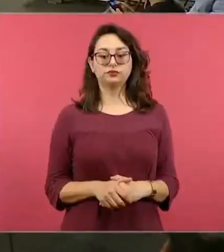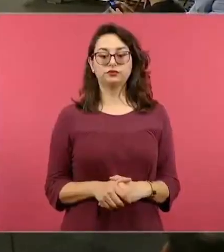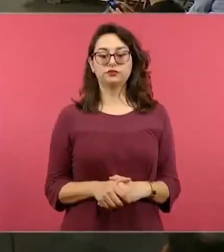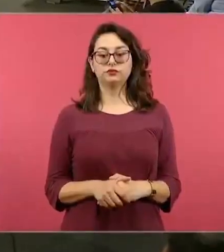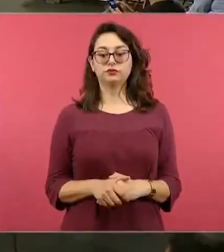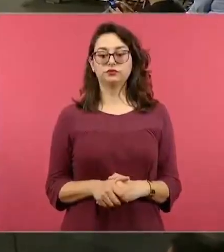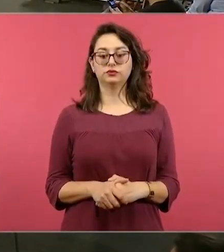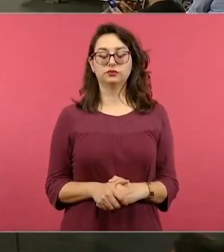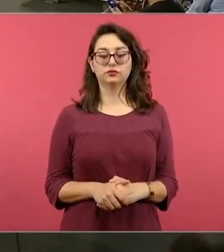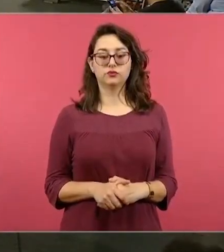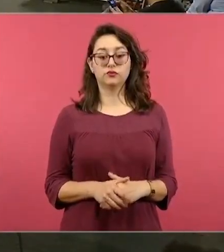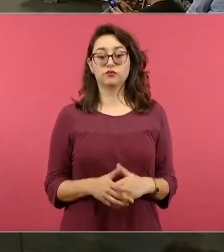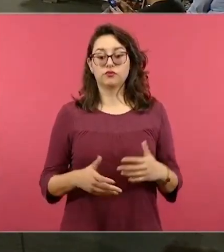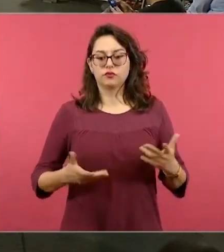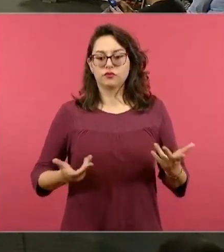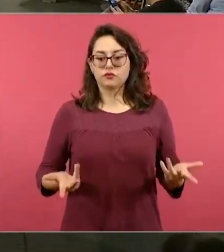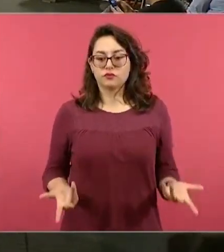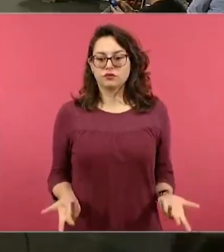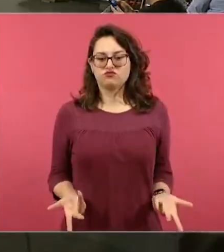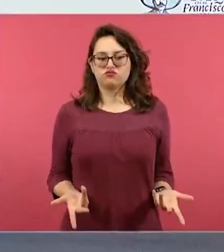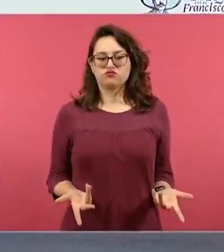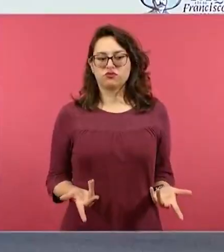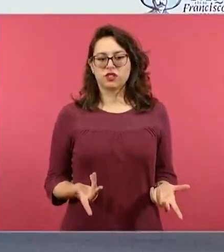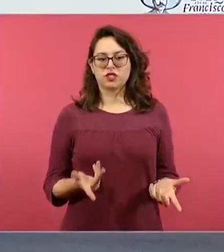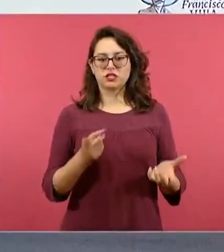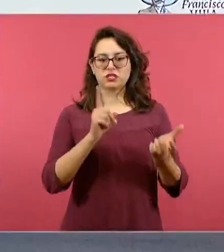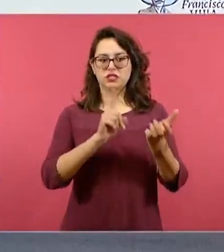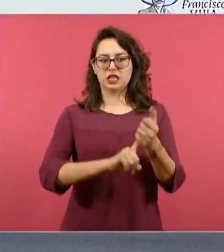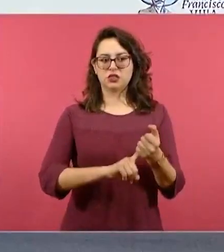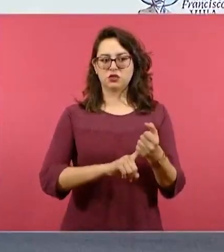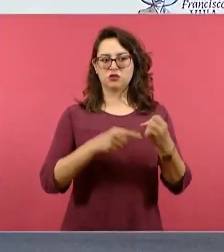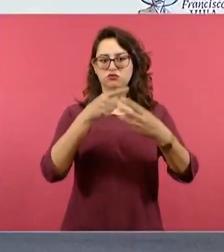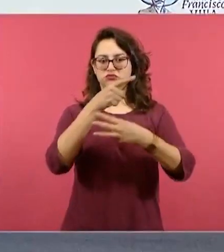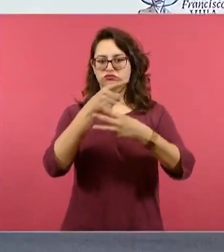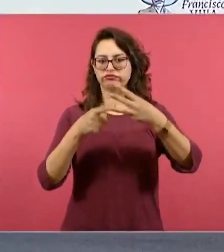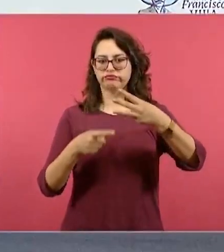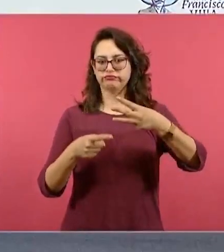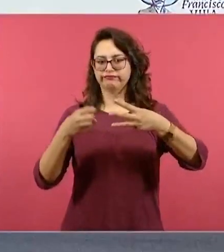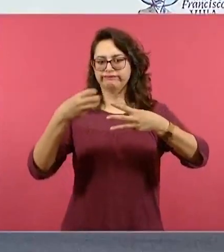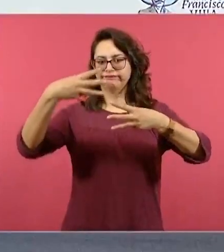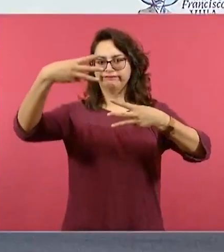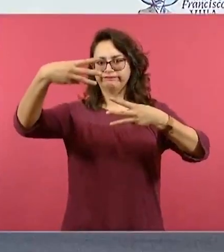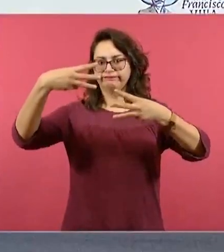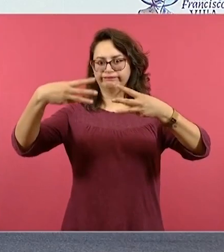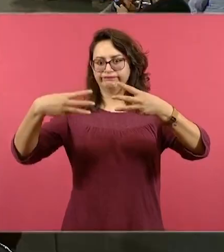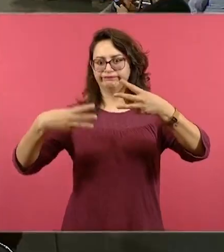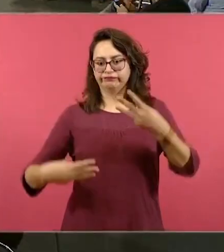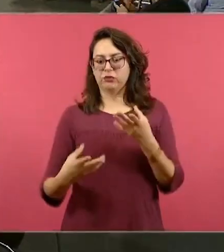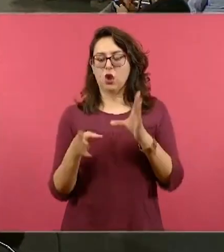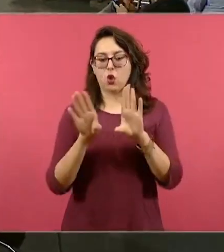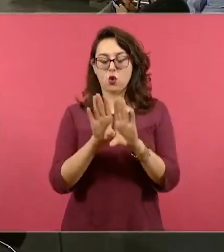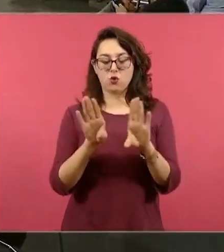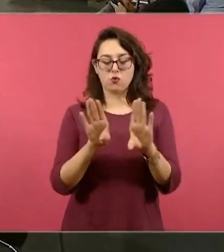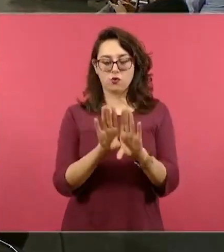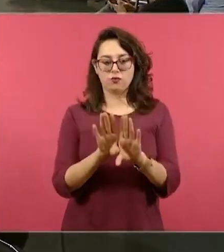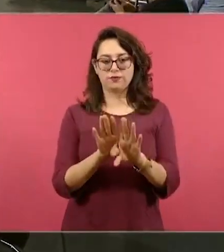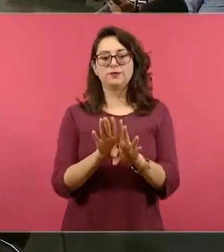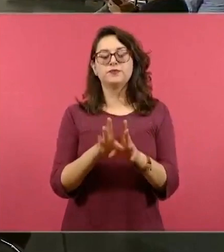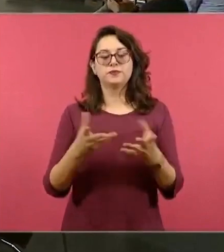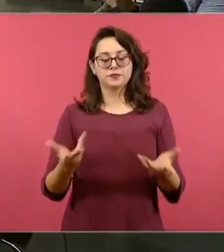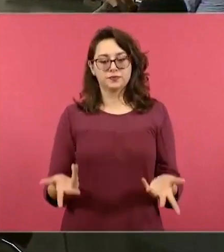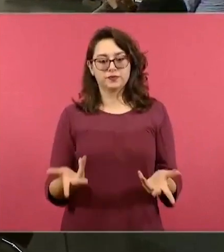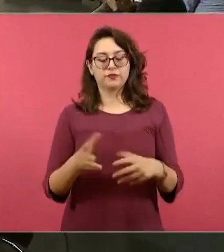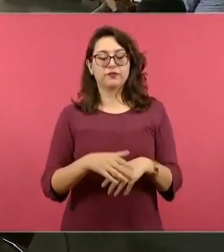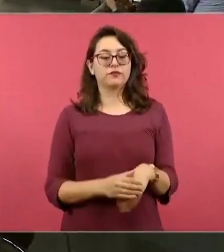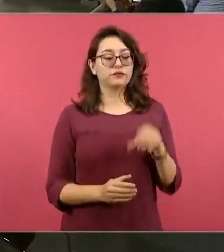están compuestos estos libros? Por favor, la siguiente. Antes, un pequeño marco. ¿Por qué hablar de